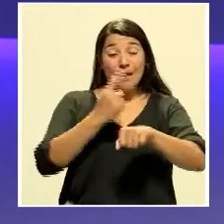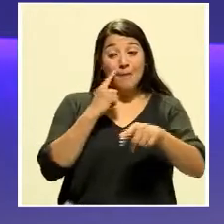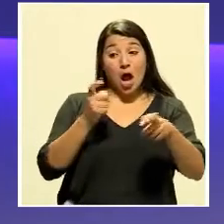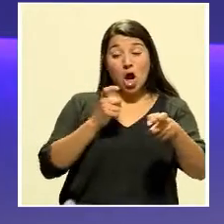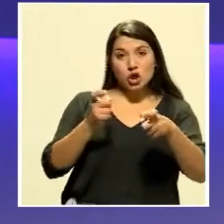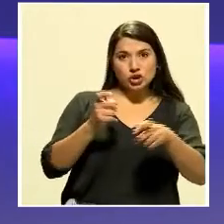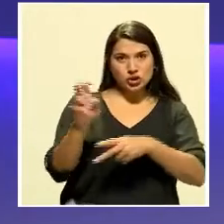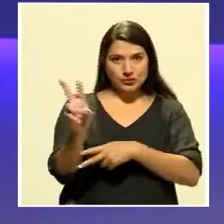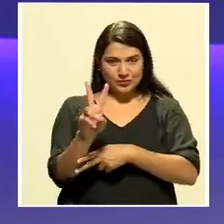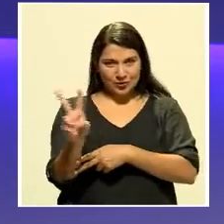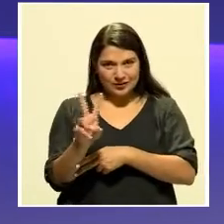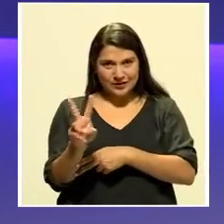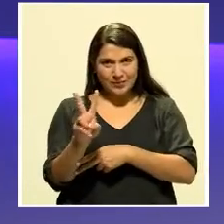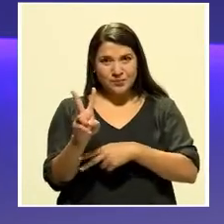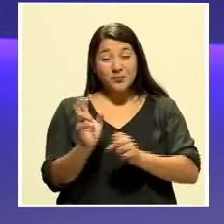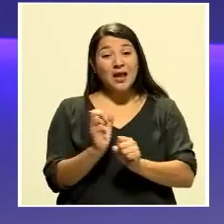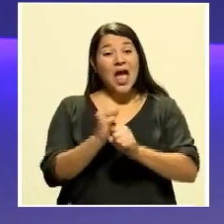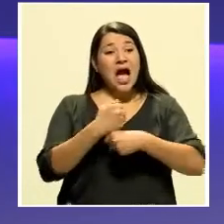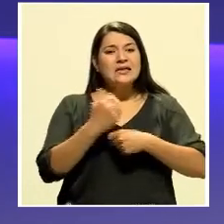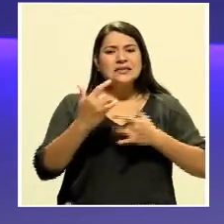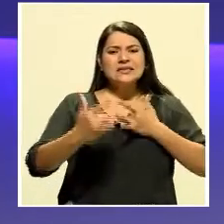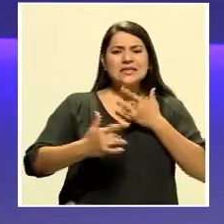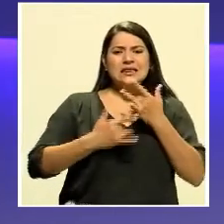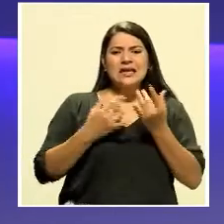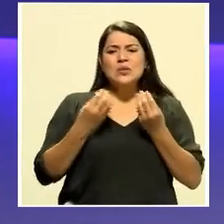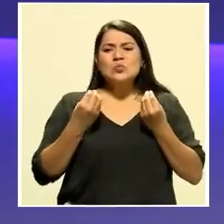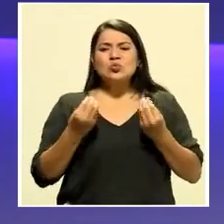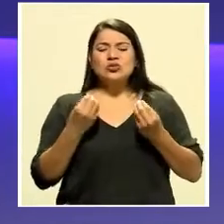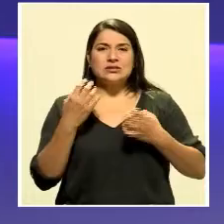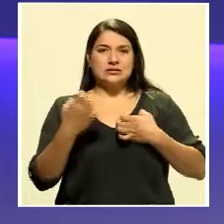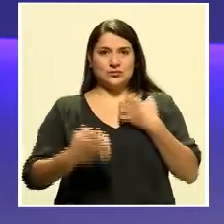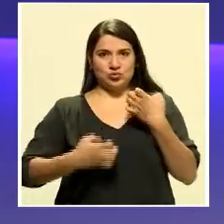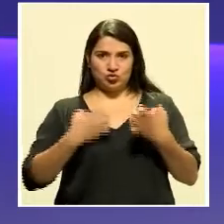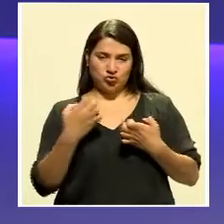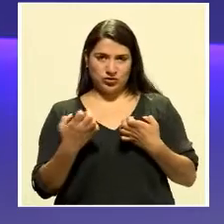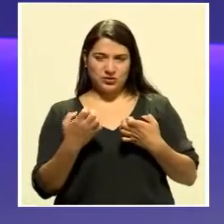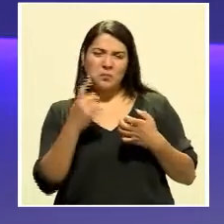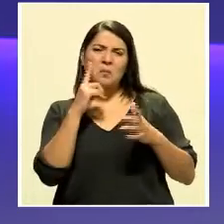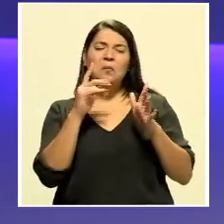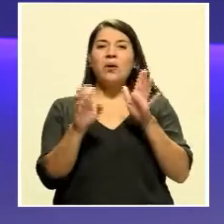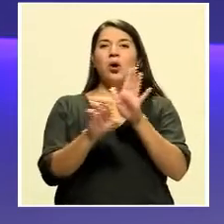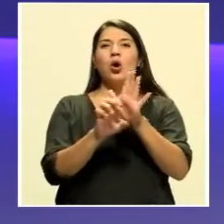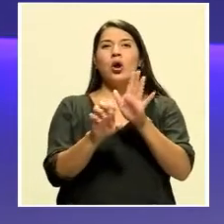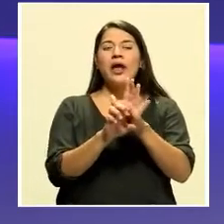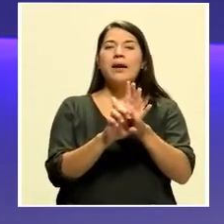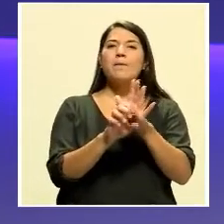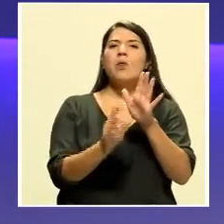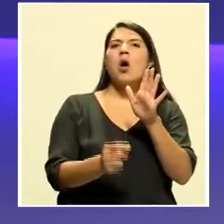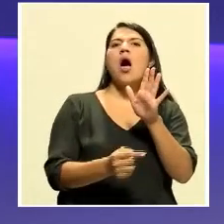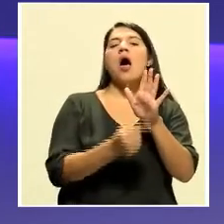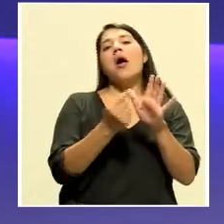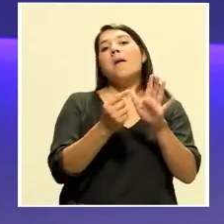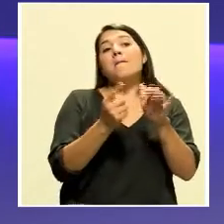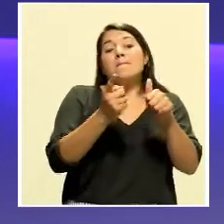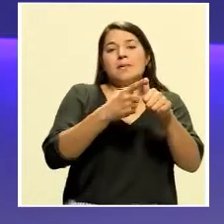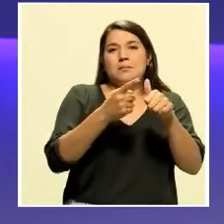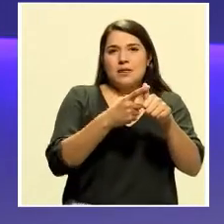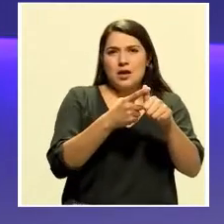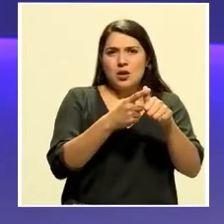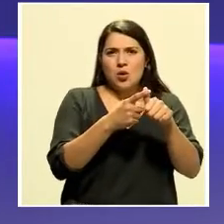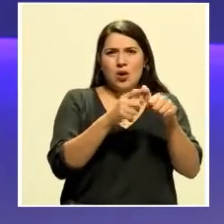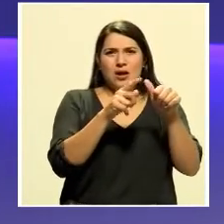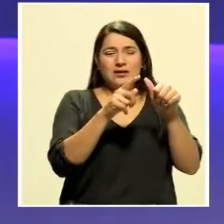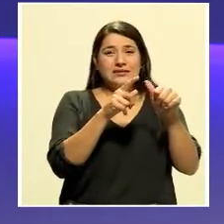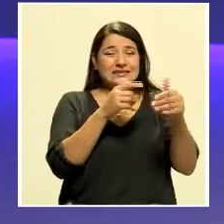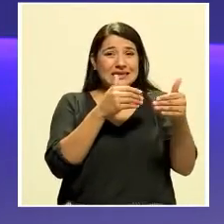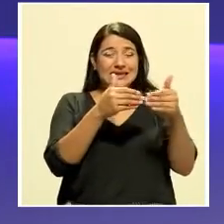despiertan fuertes sentimientos. Desde una adhesión inicial casi